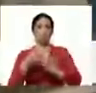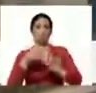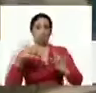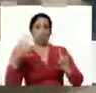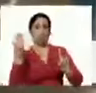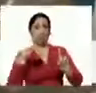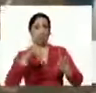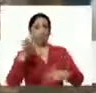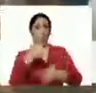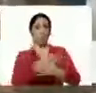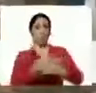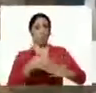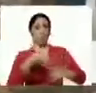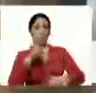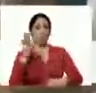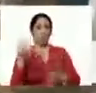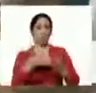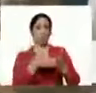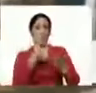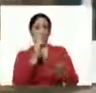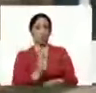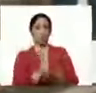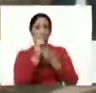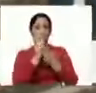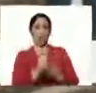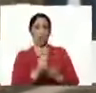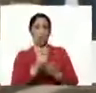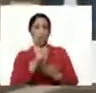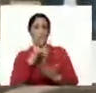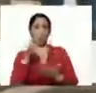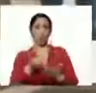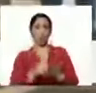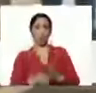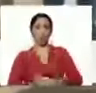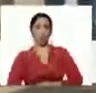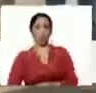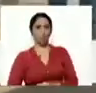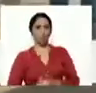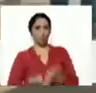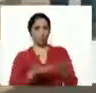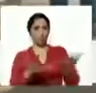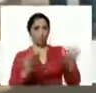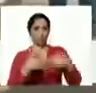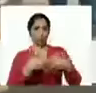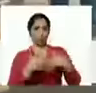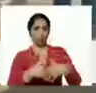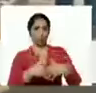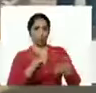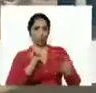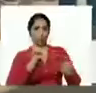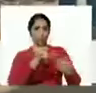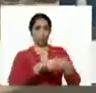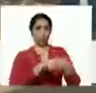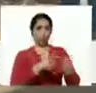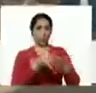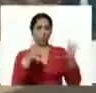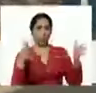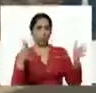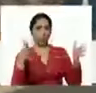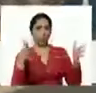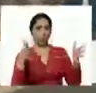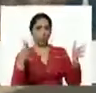de un millón cuatrocientas mil toneladas a nivel nacional y esta planta formará parte de ese gran